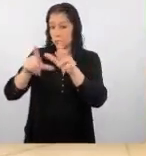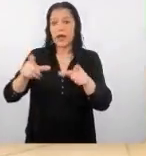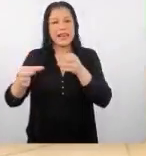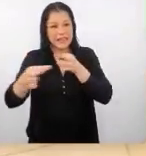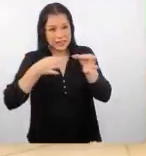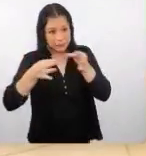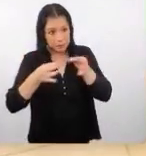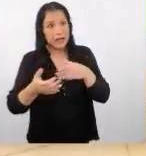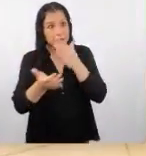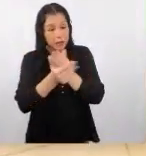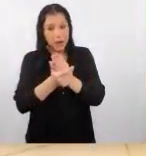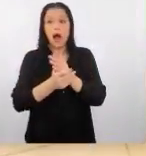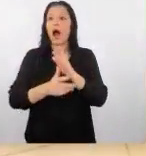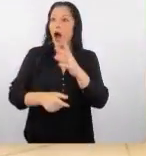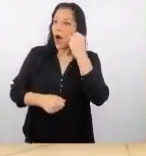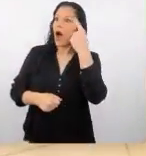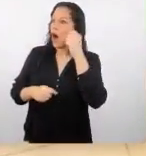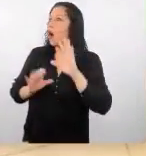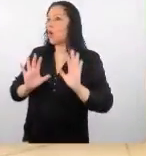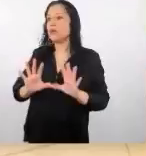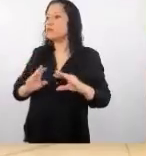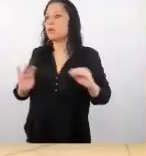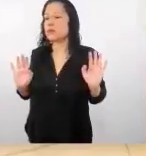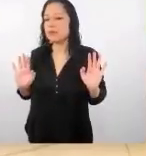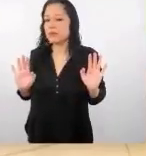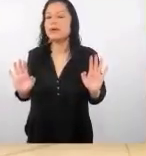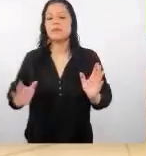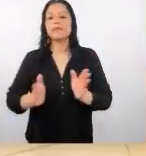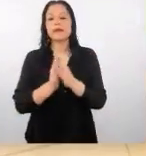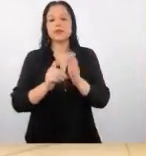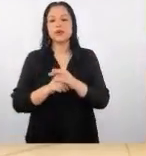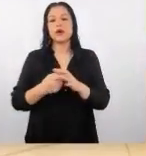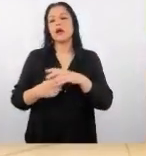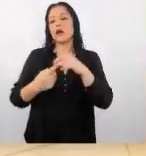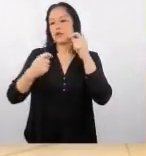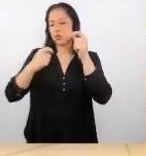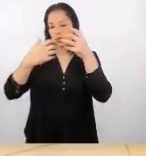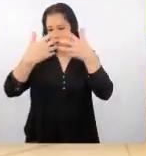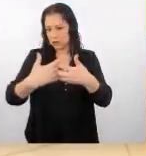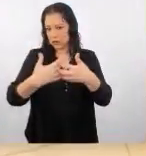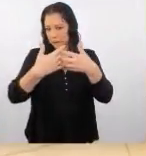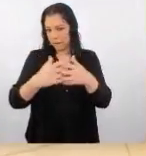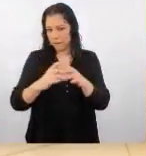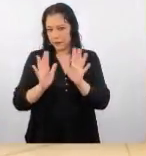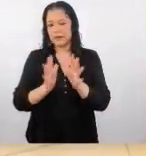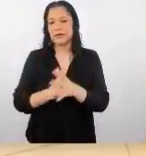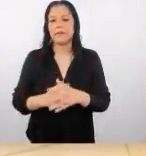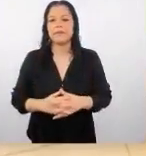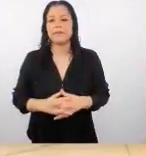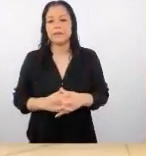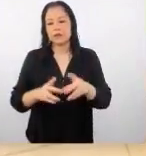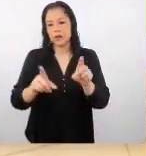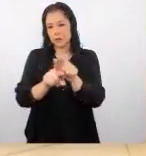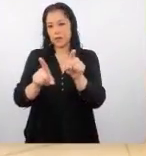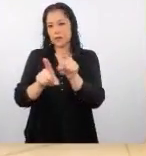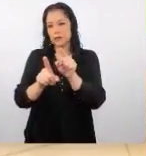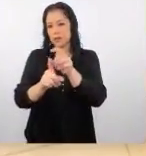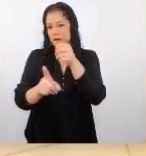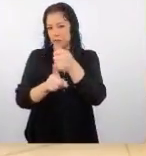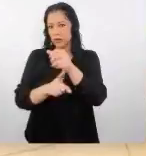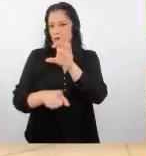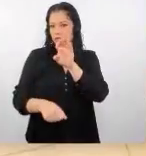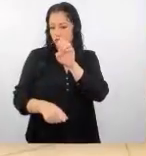explican la situación ellos lo van a entender tanto a nivel de turoperadores en los tc los truconductores como fits